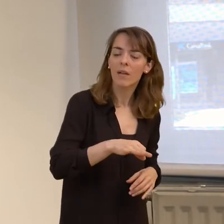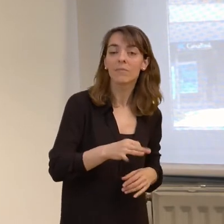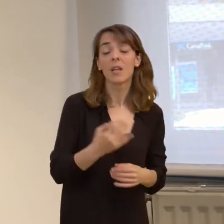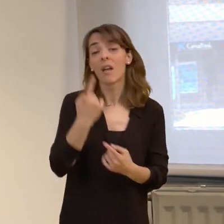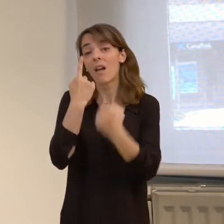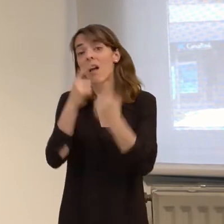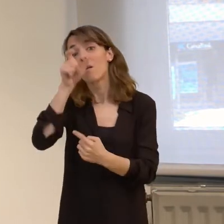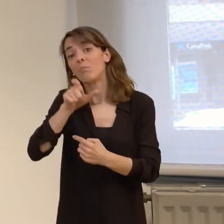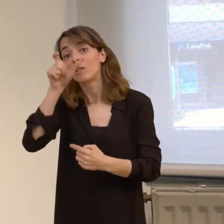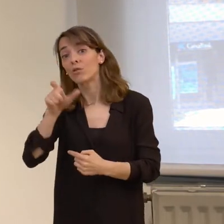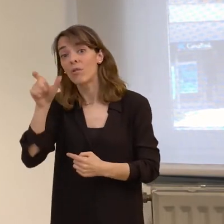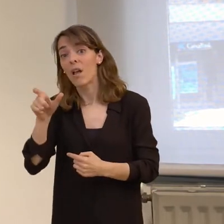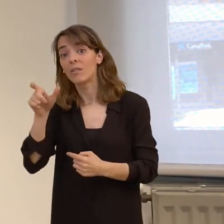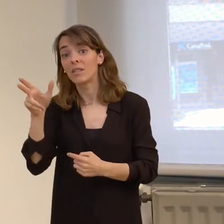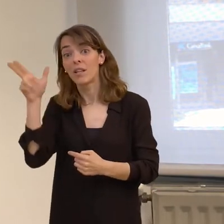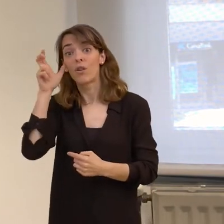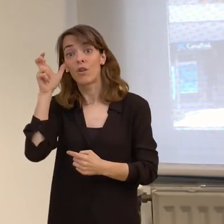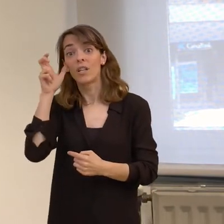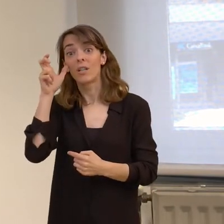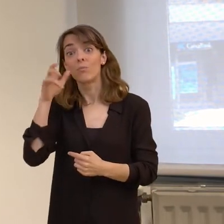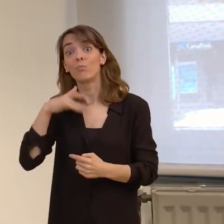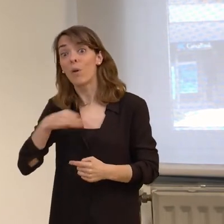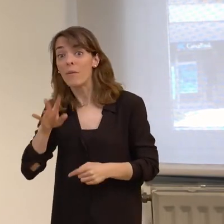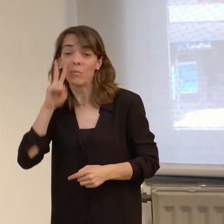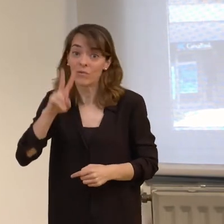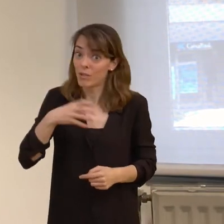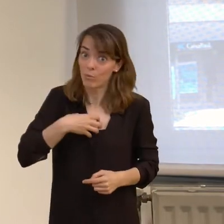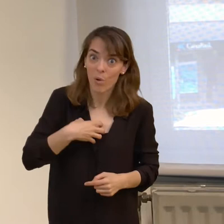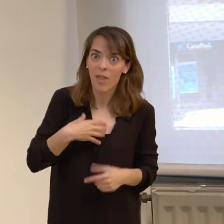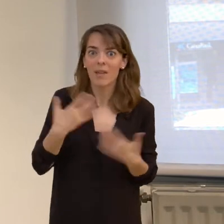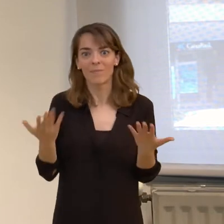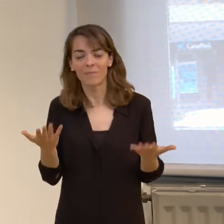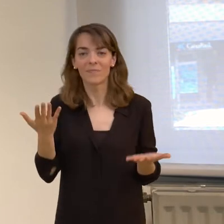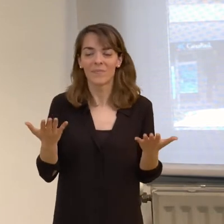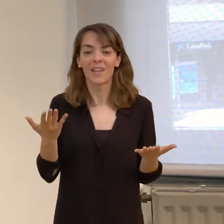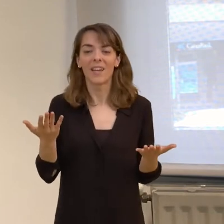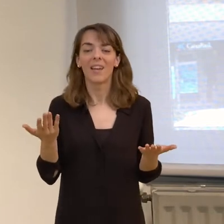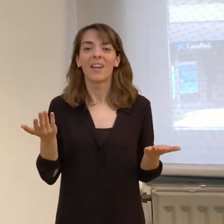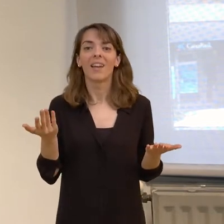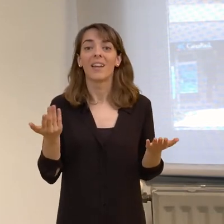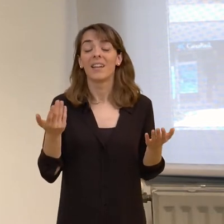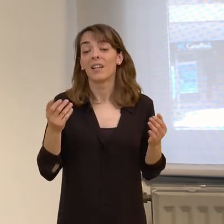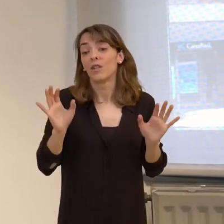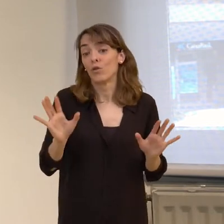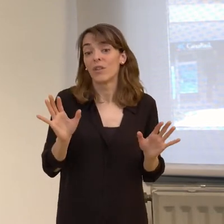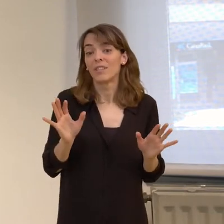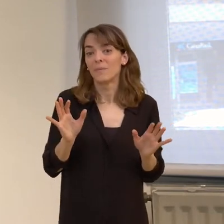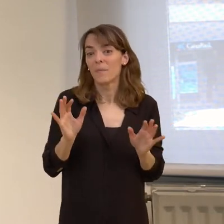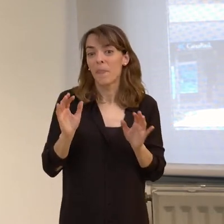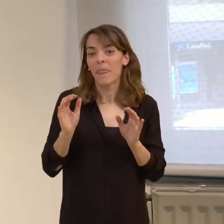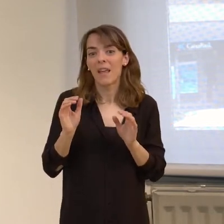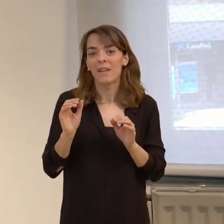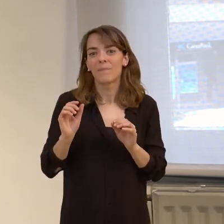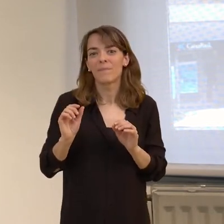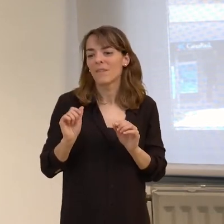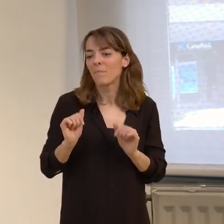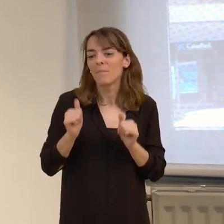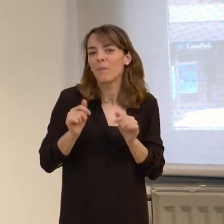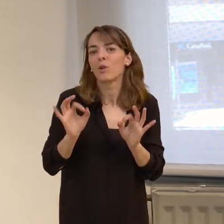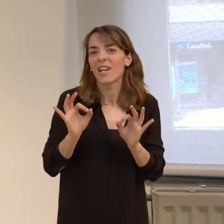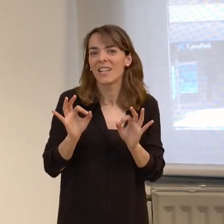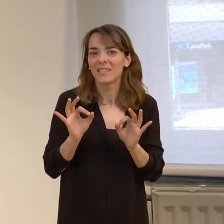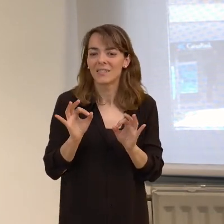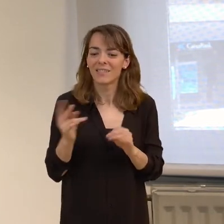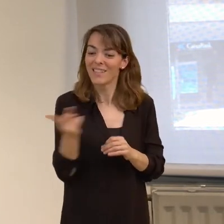Hay personas que pueden oír, pero no ven. Y entonces, lo que en origen se trataba era de conseguir un